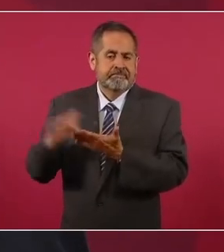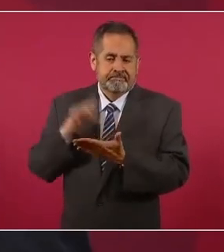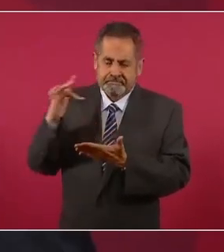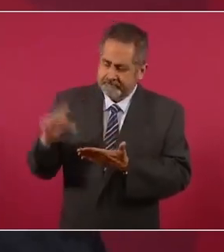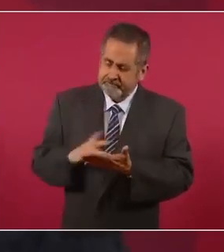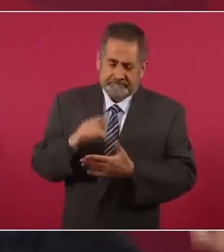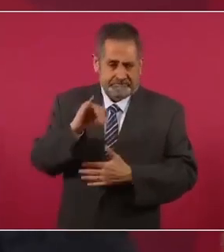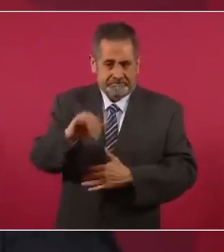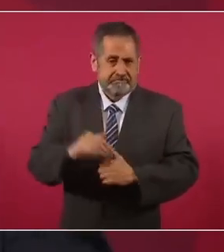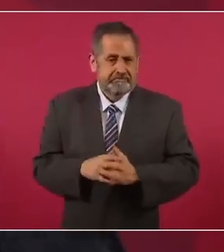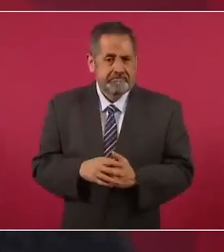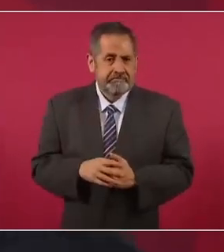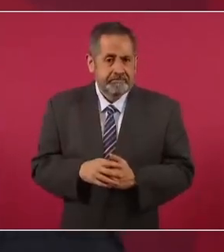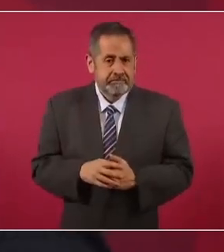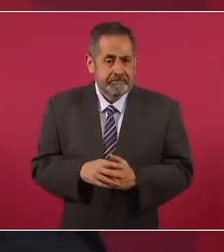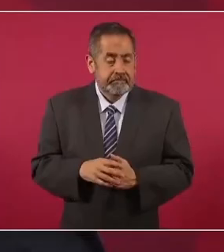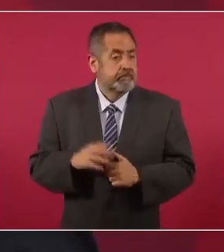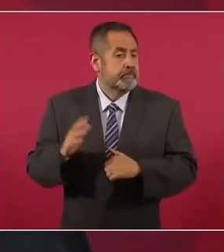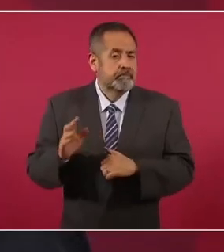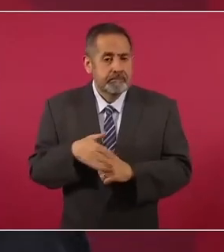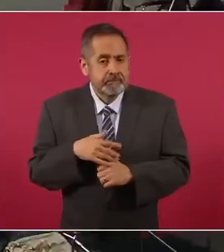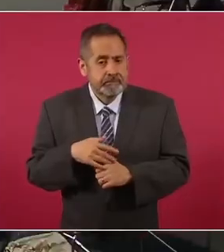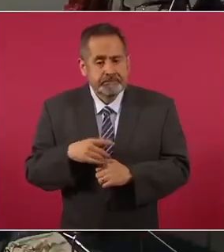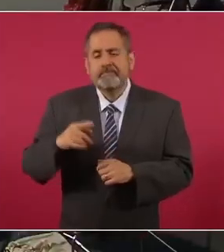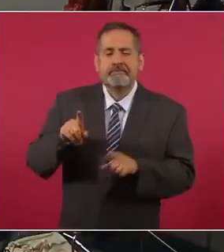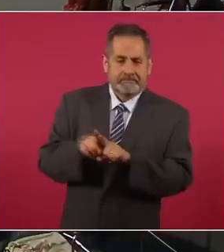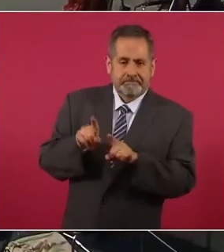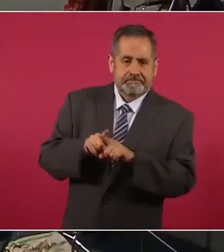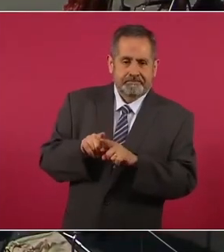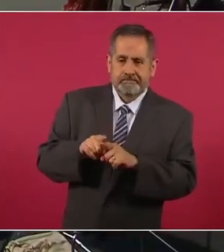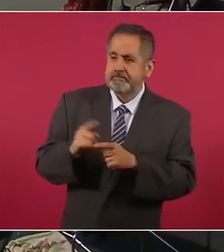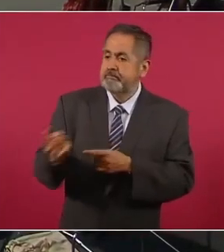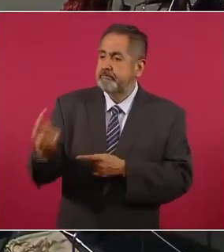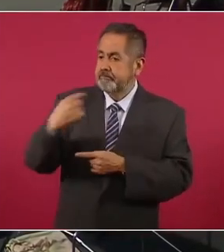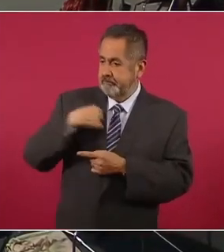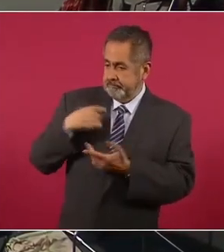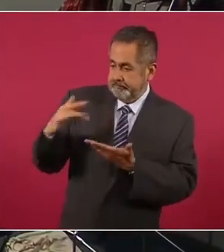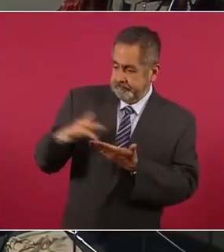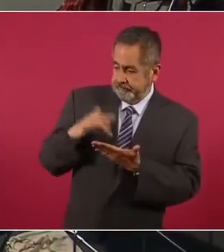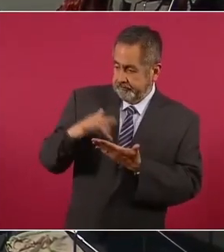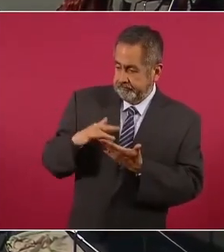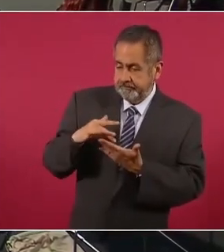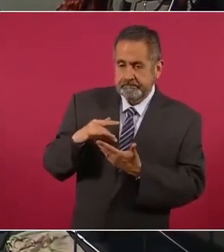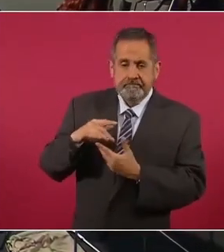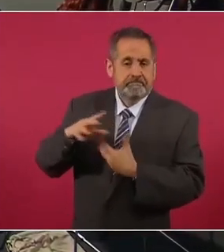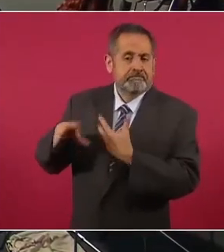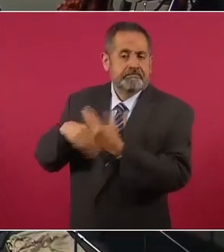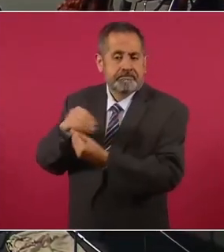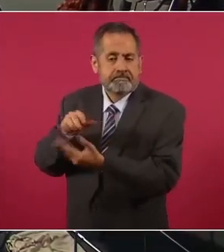pero nos apoya porque nosotros apoyamos al pueblo.